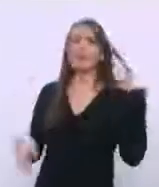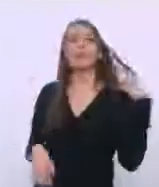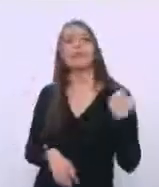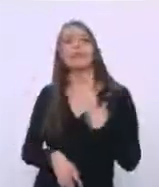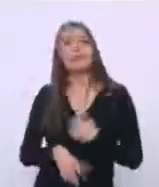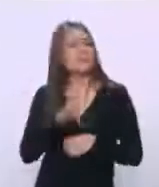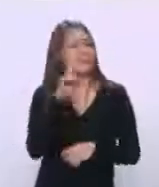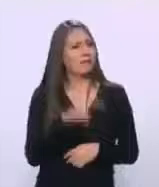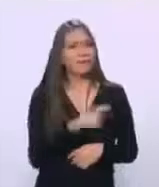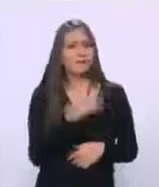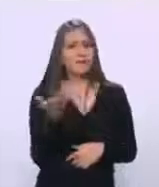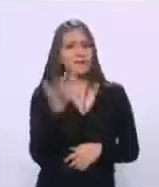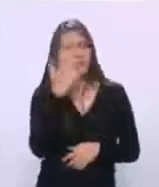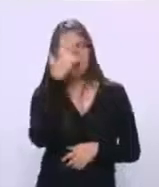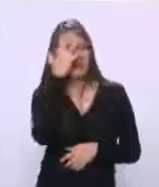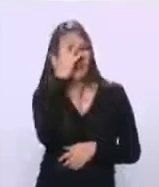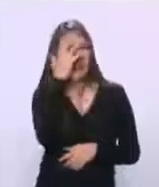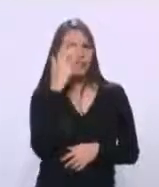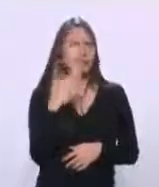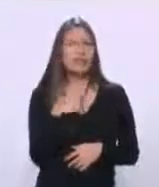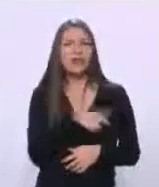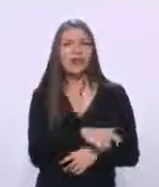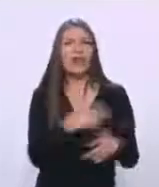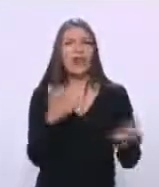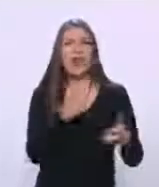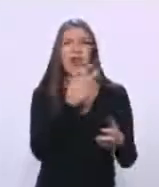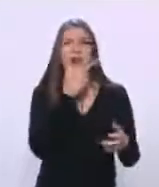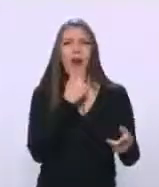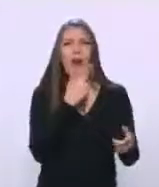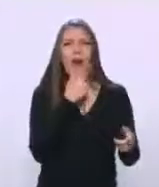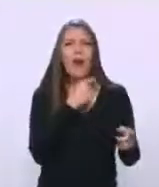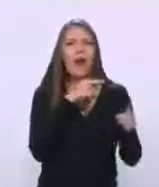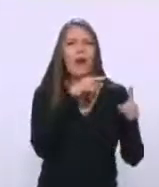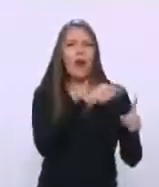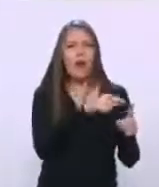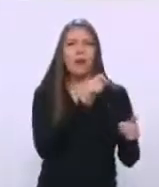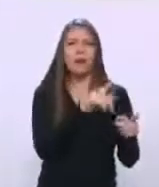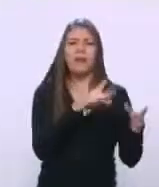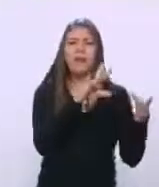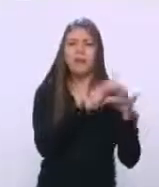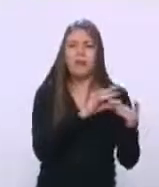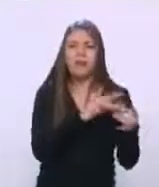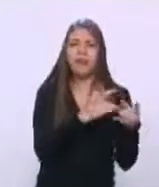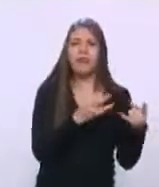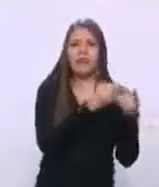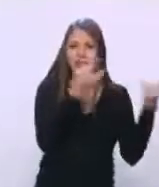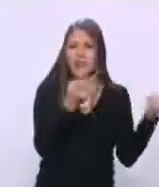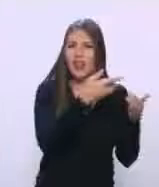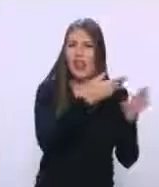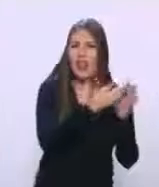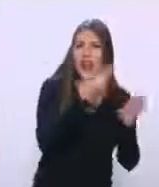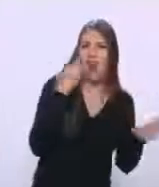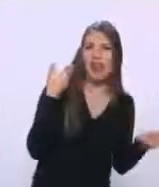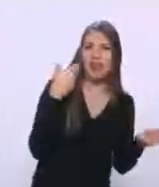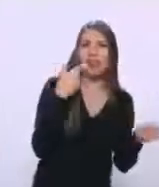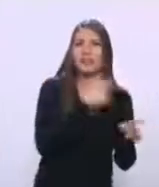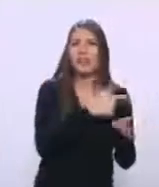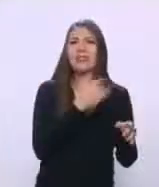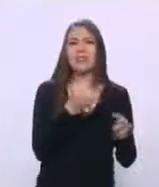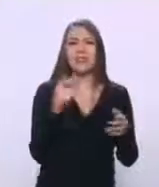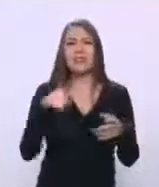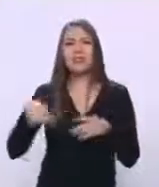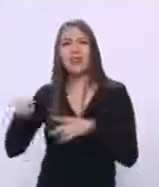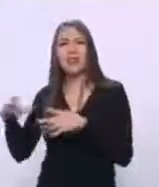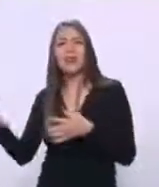participar de un desplegado que está encabezando este personaje con toda la historia que se le conoce y digo vergüenza porque hay